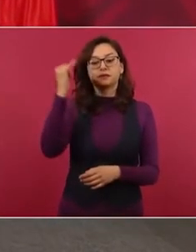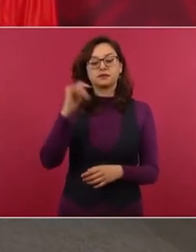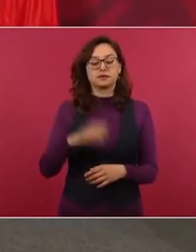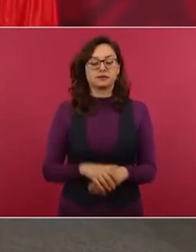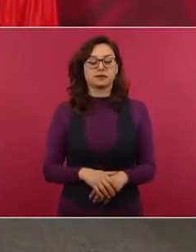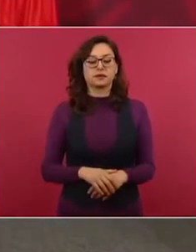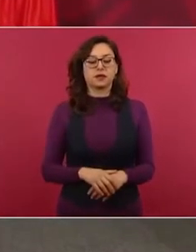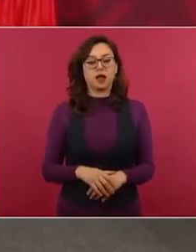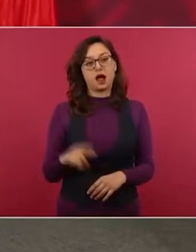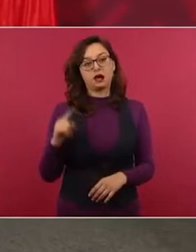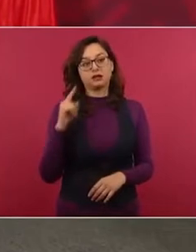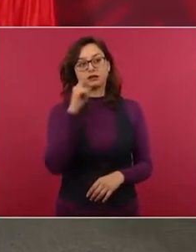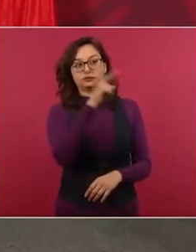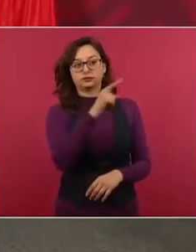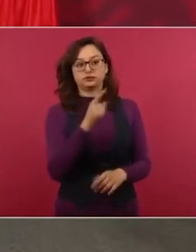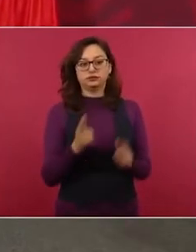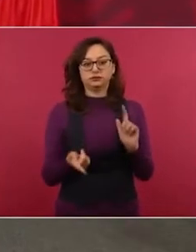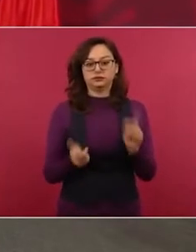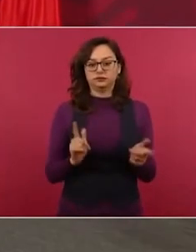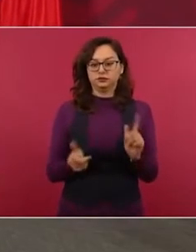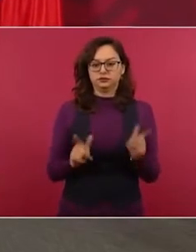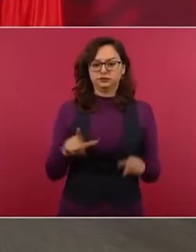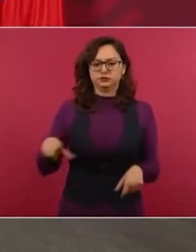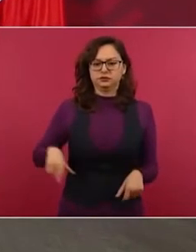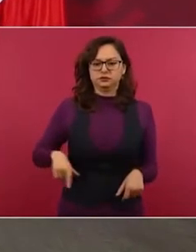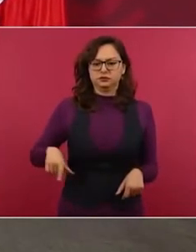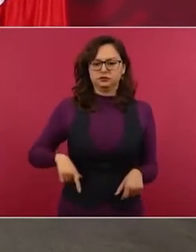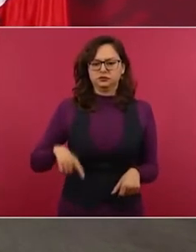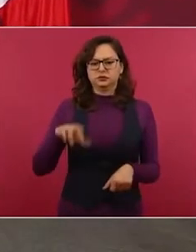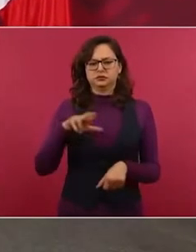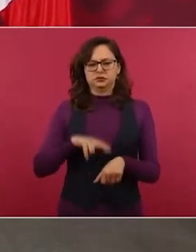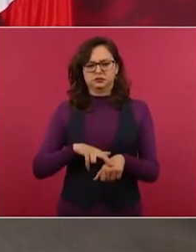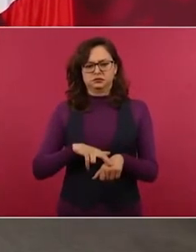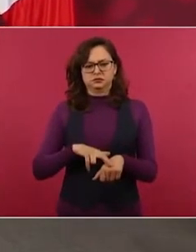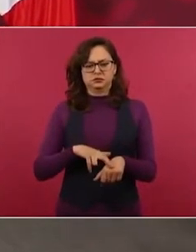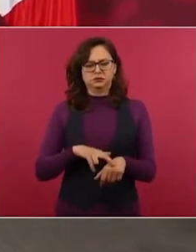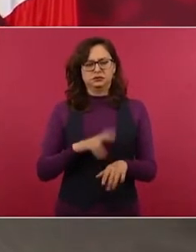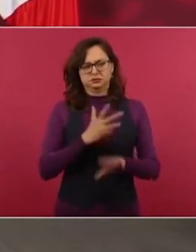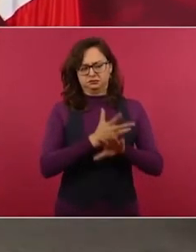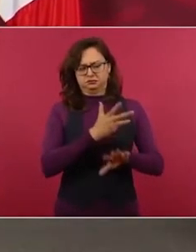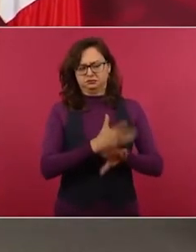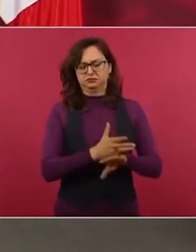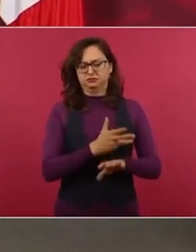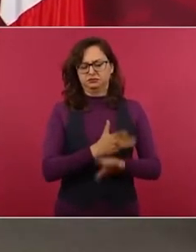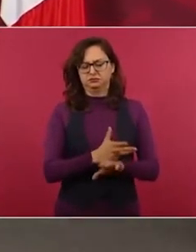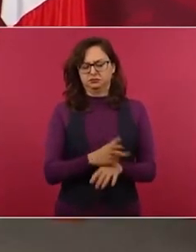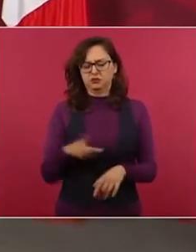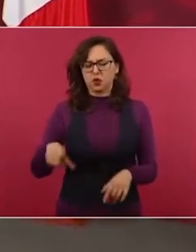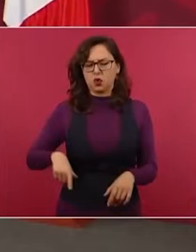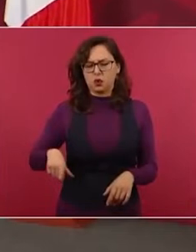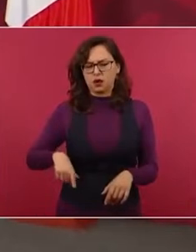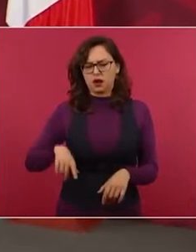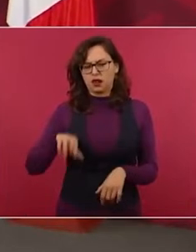lo considero una mala persona, no lo conozco, pero